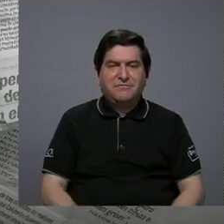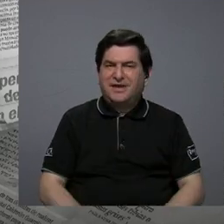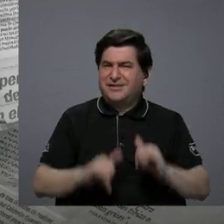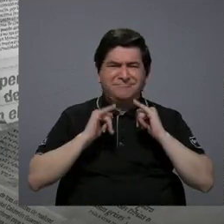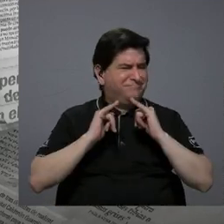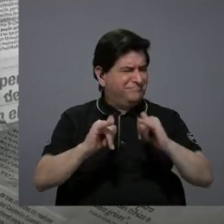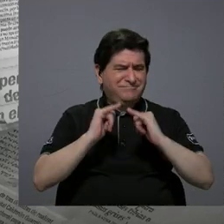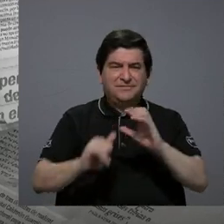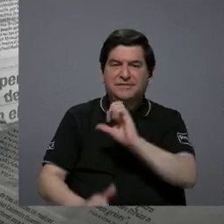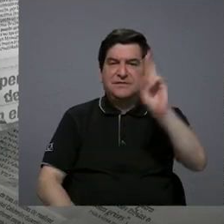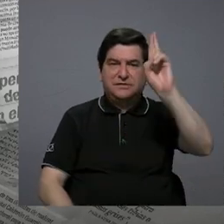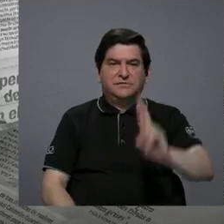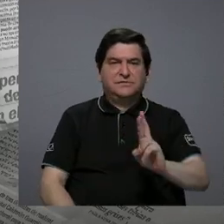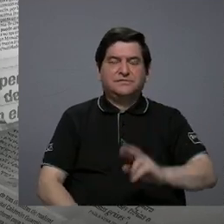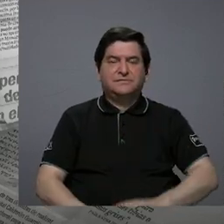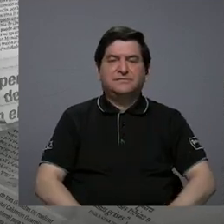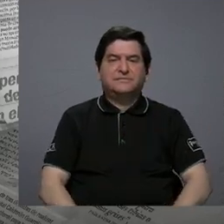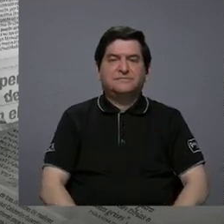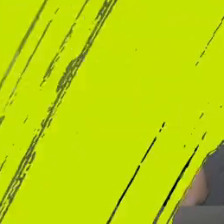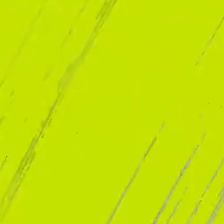desigualdad en Costa Rica.